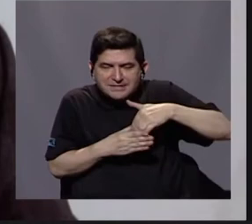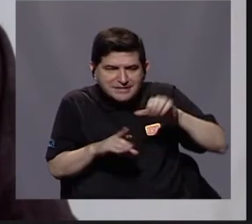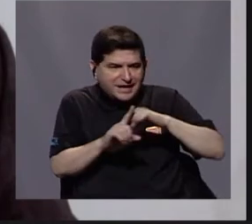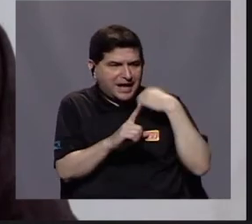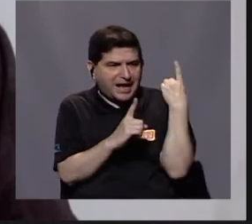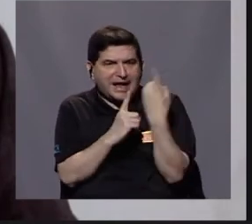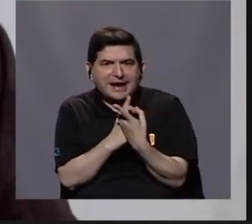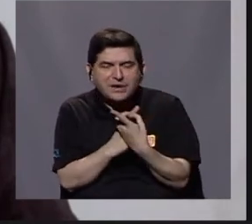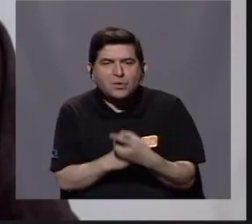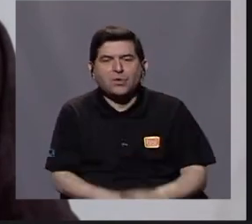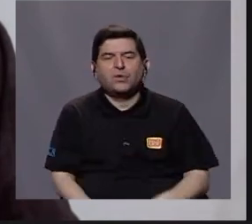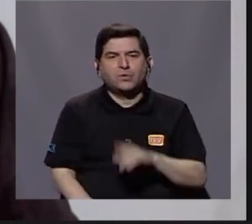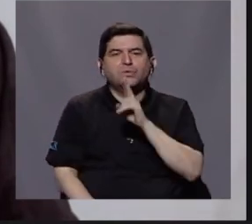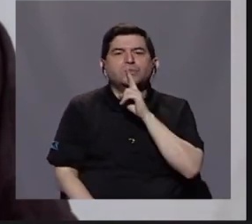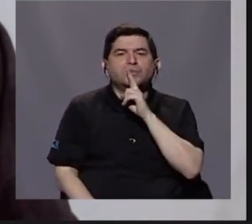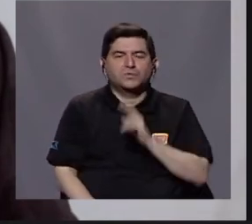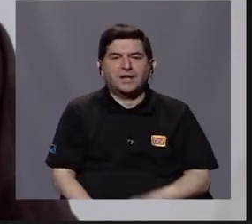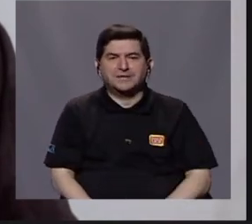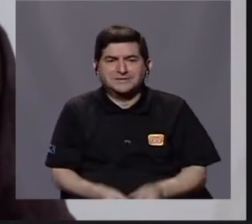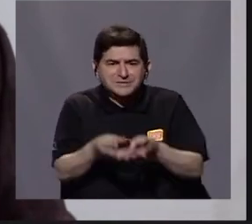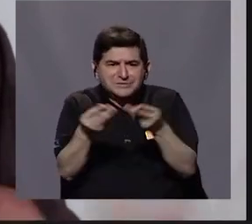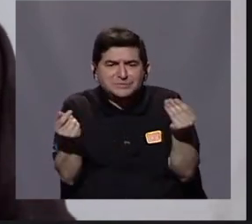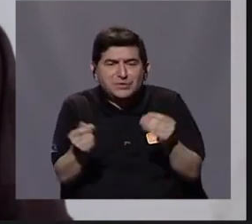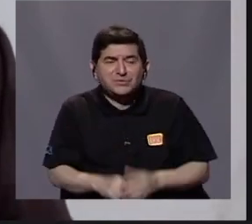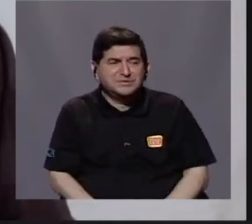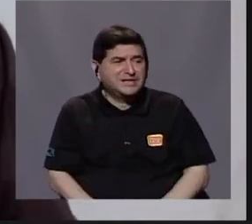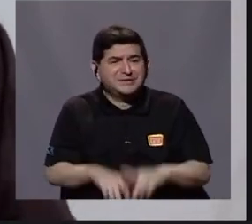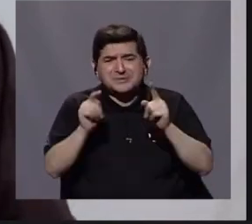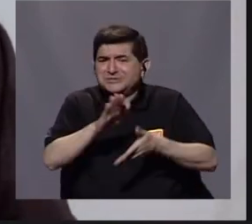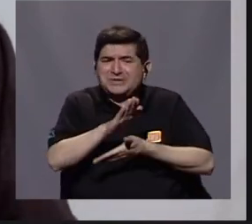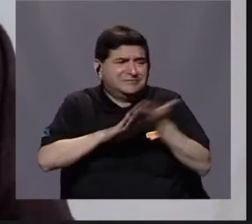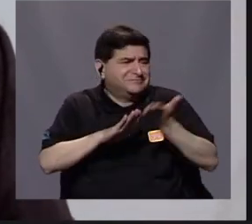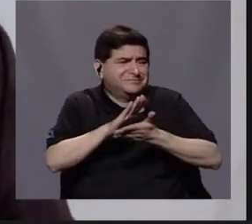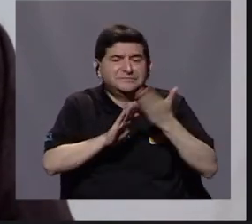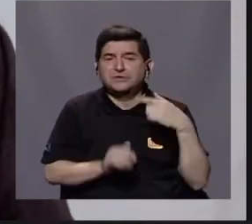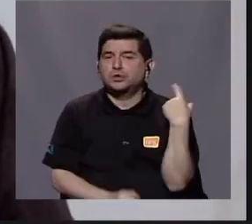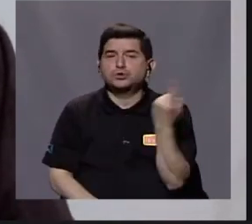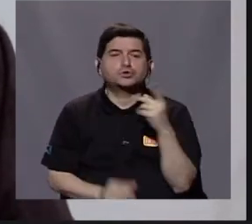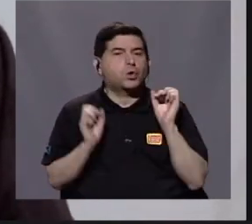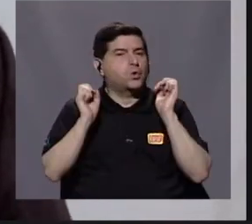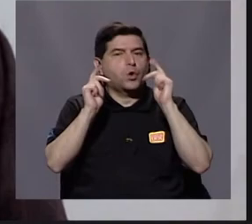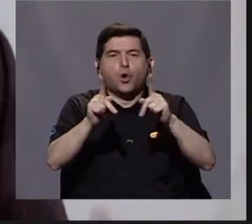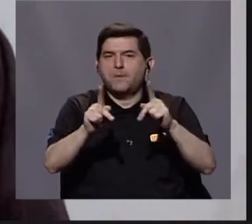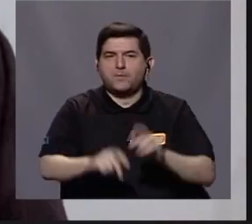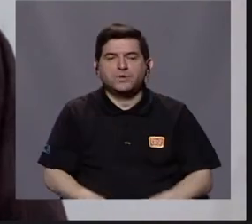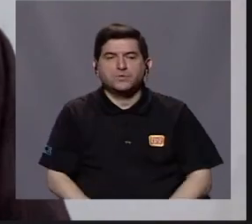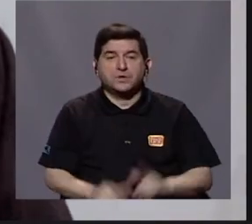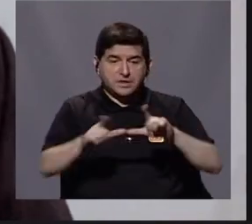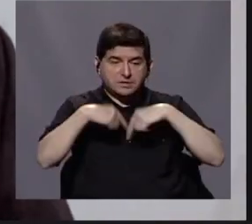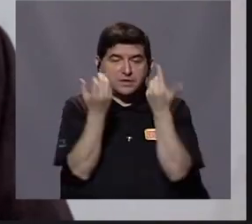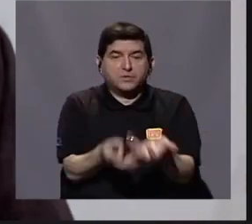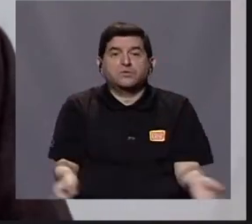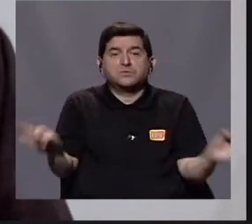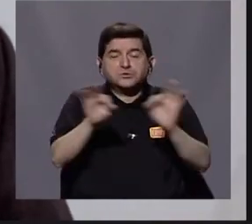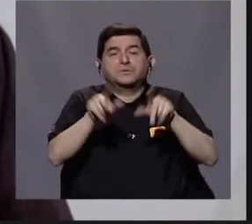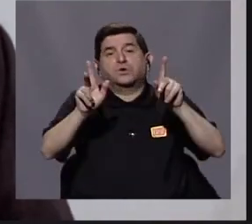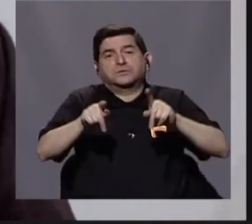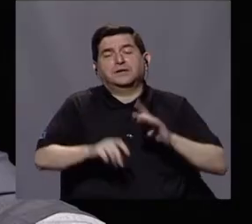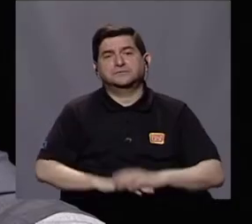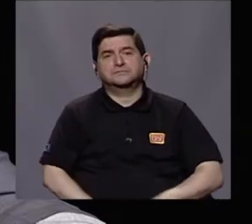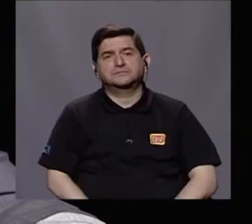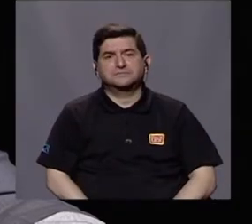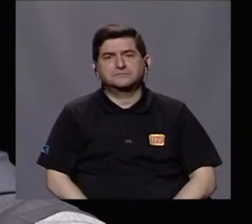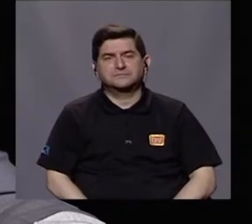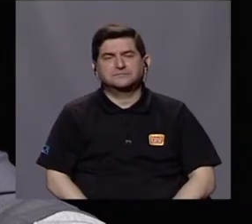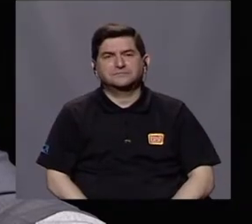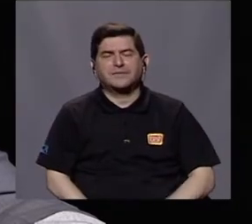sociedad hondureña, que genera esta salida como única opción de contingentes importantes de población. Don Alex,